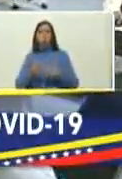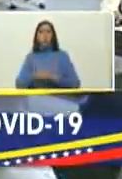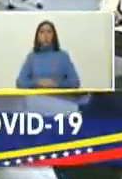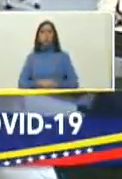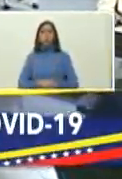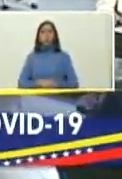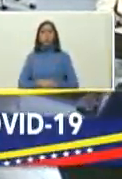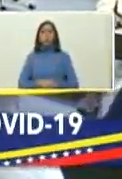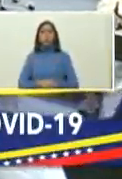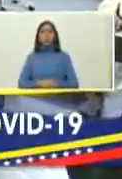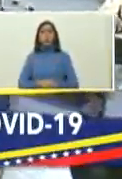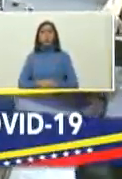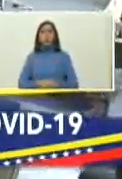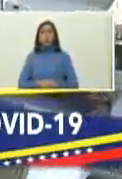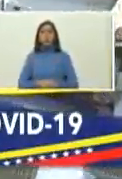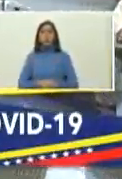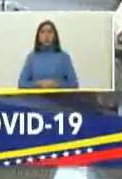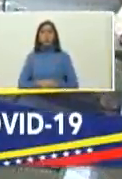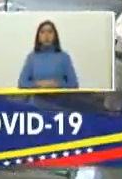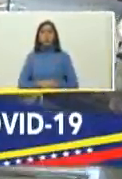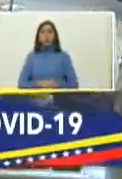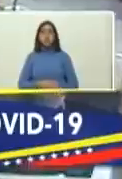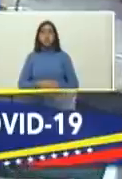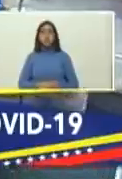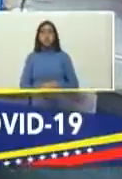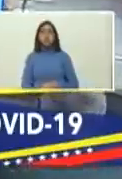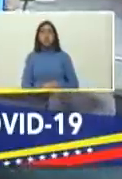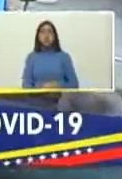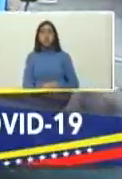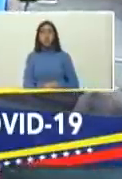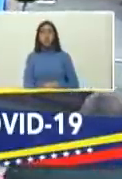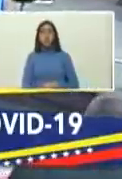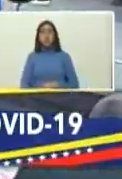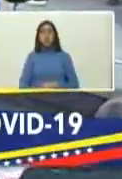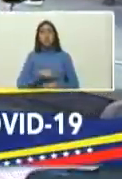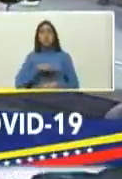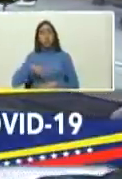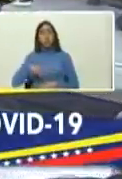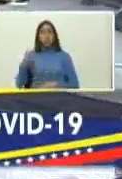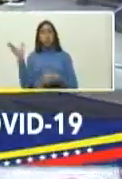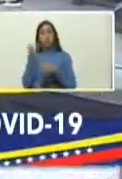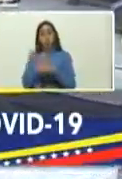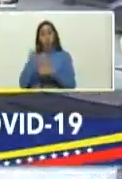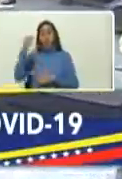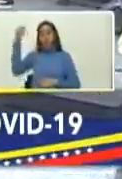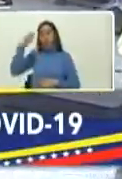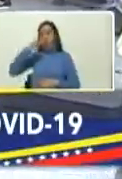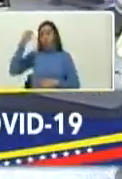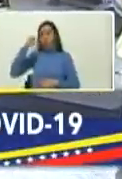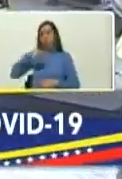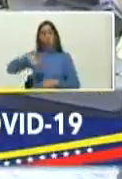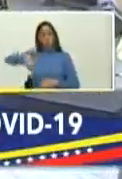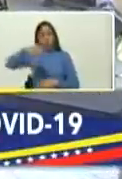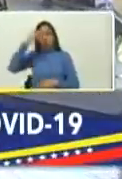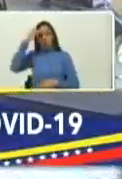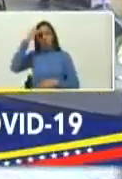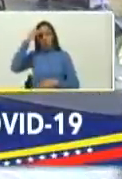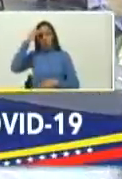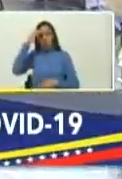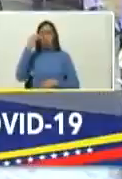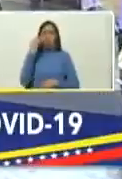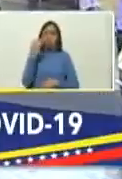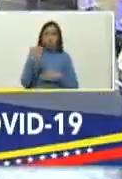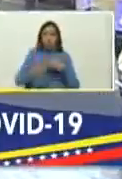producto de los tratamientos hemos conseguido las medicinas bueno ustedes saben triangulando